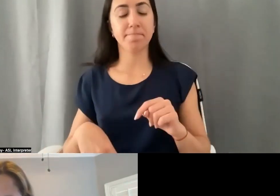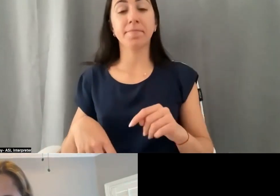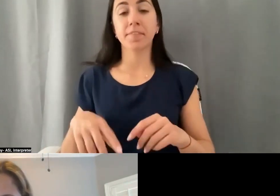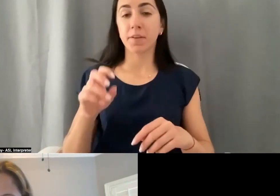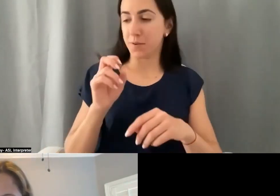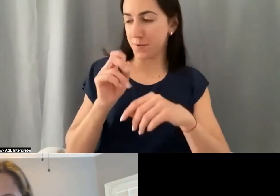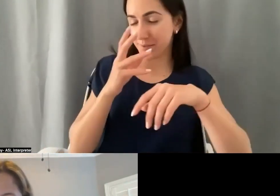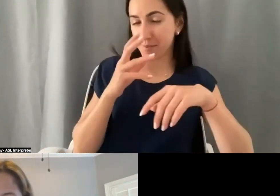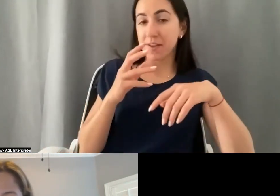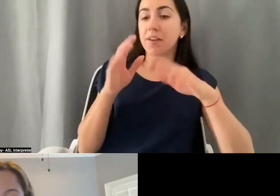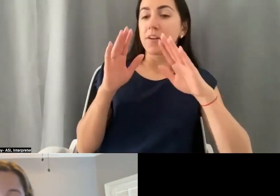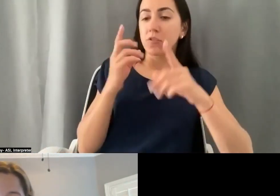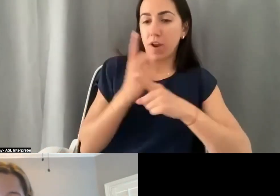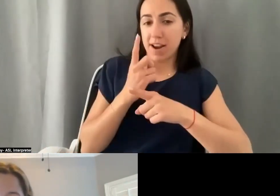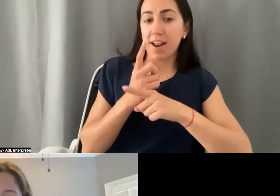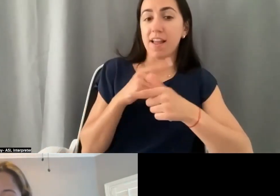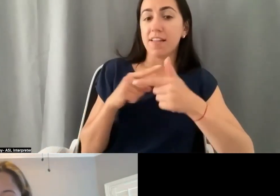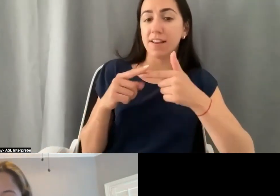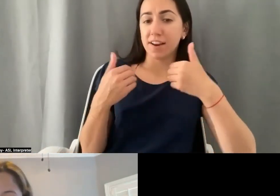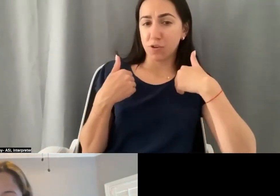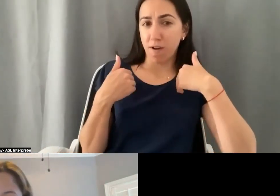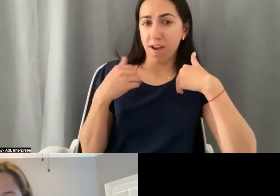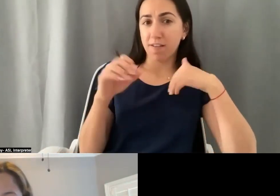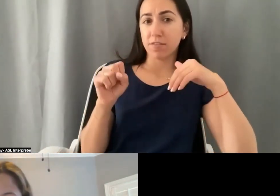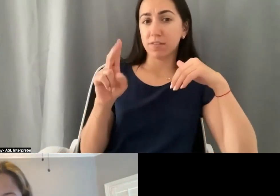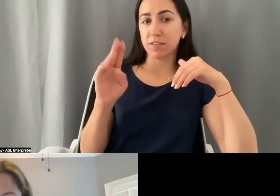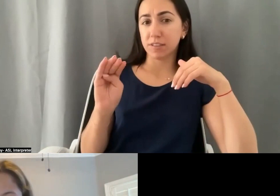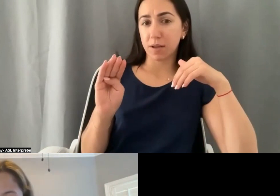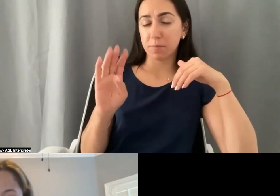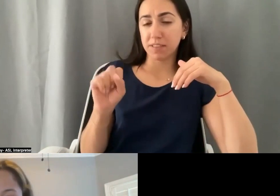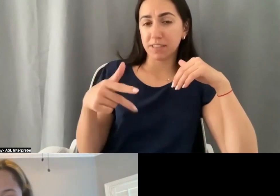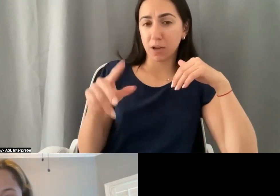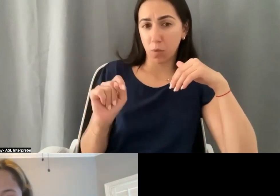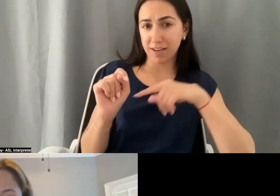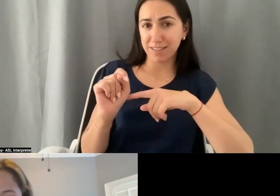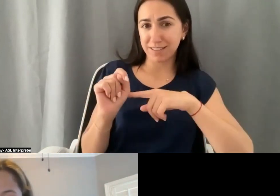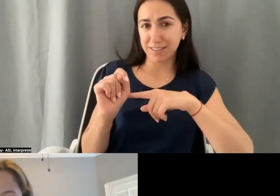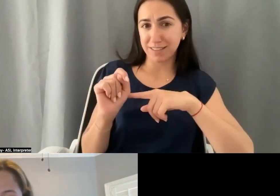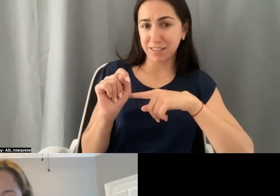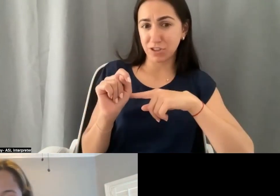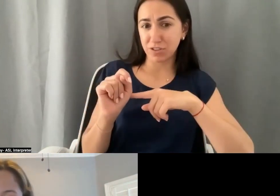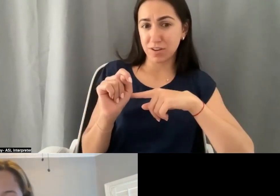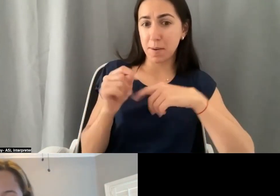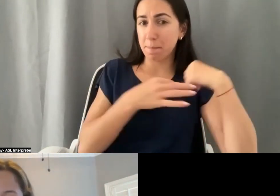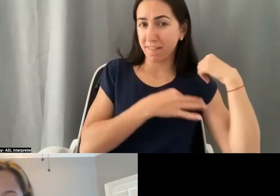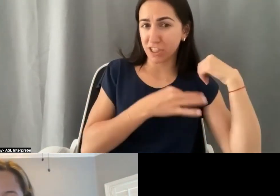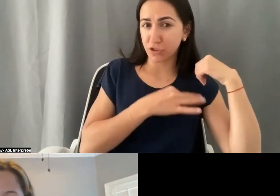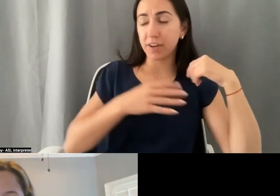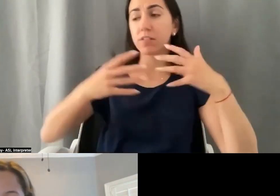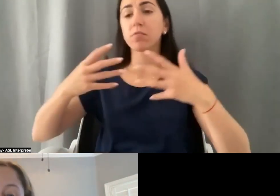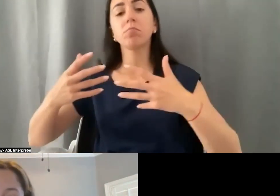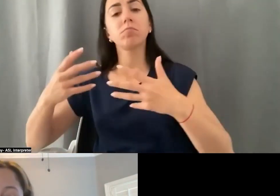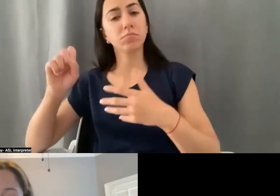Estefanía dice, y puede tener un beneficiario subsecuente en un fideicomiso de necesidades especiales.